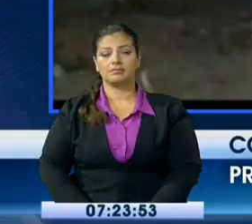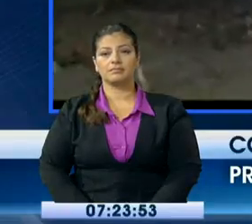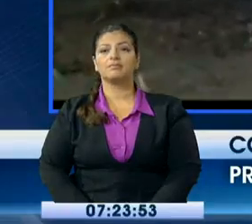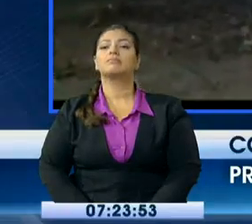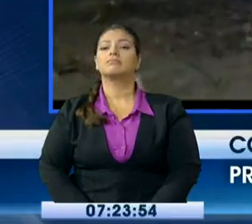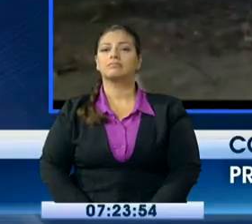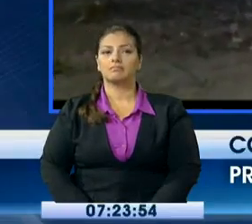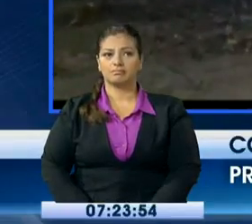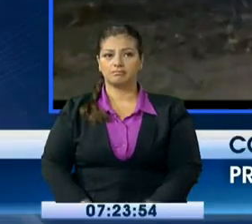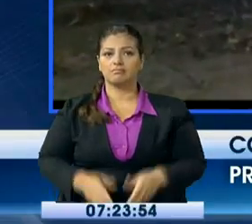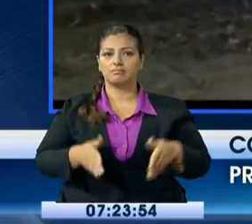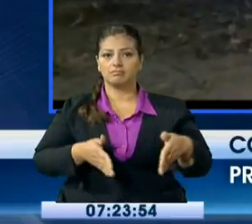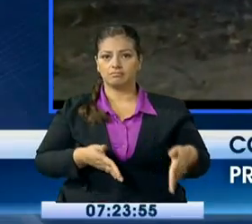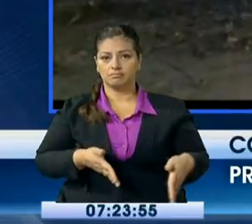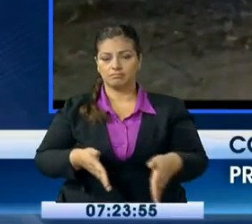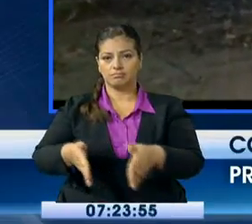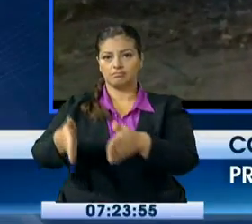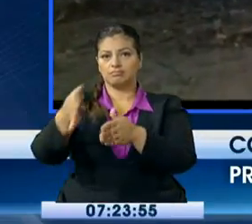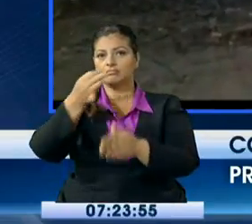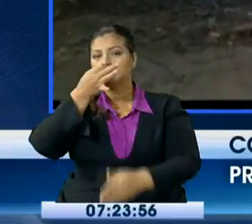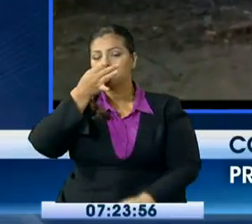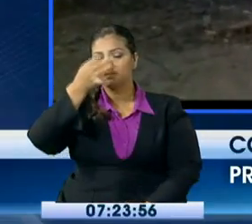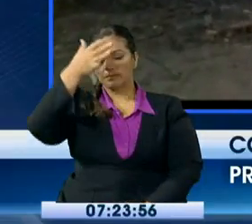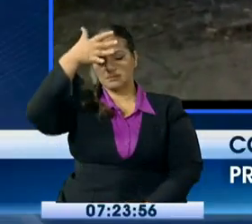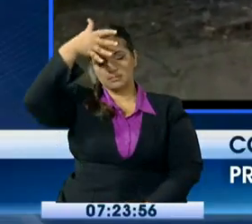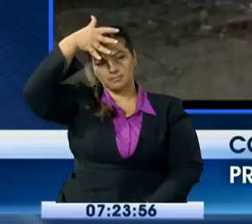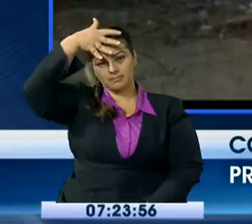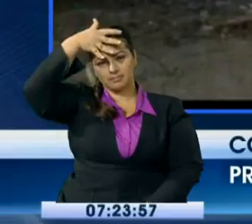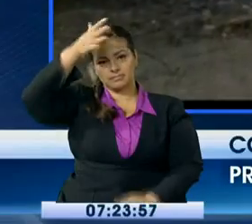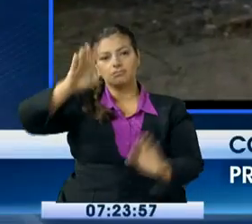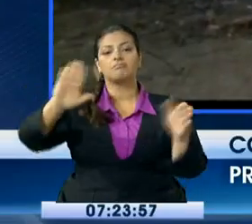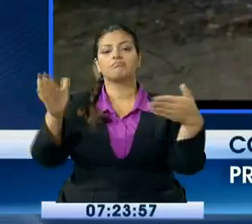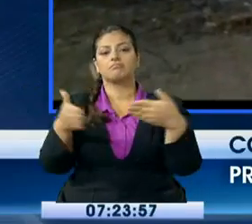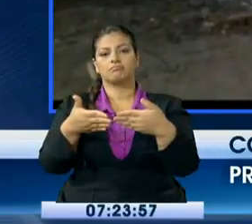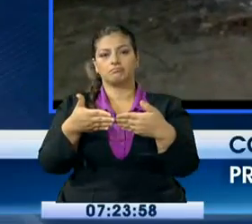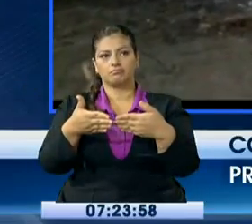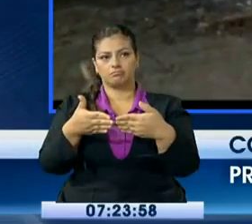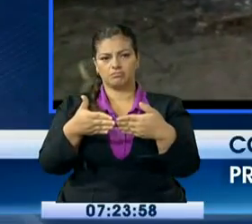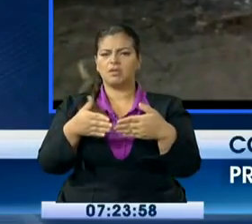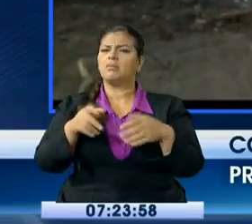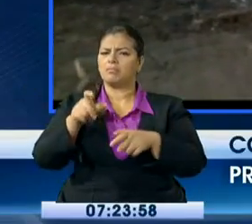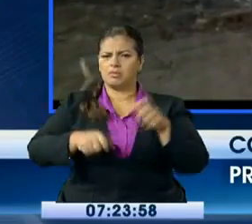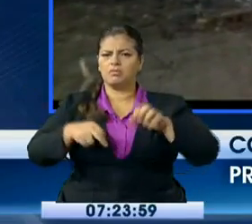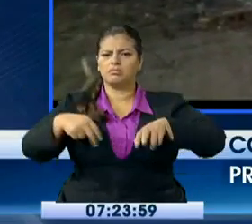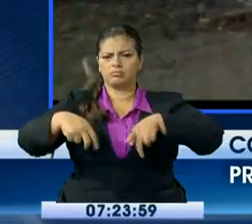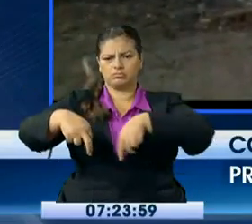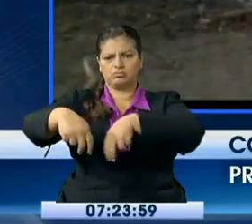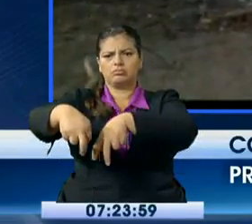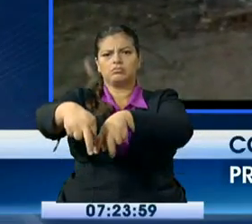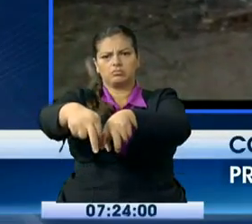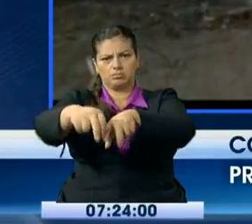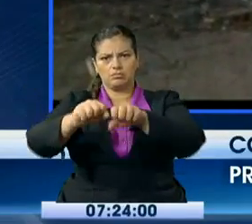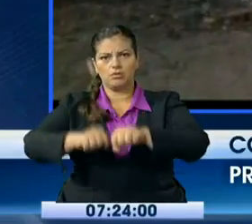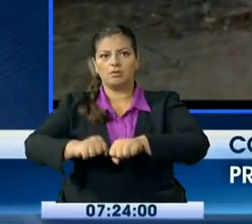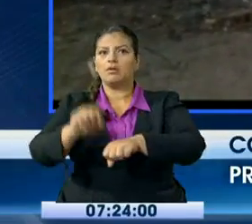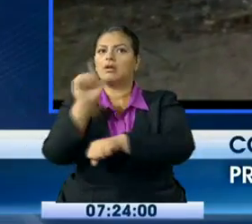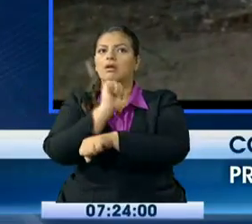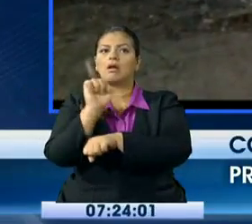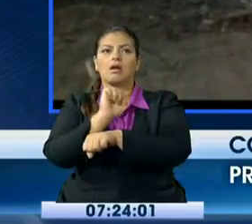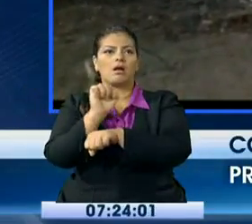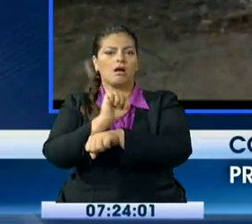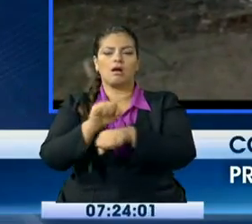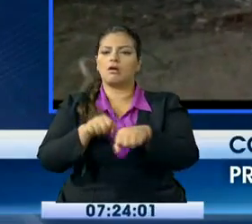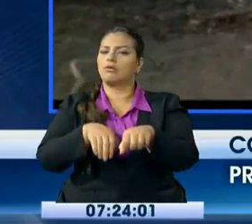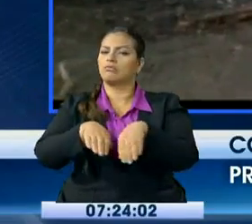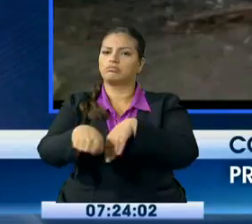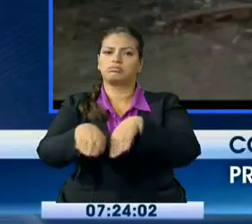Domingo? Está cerrada para el paso vehicular, está abierta para el paso de todo lo